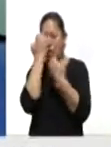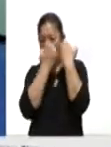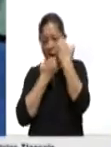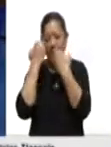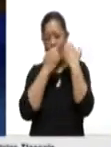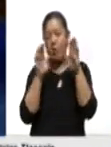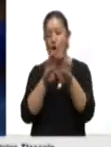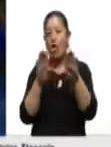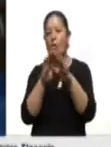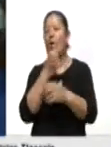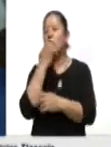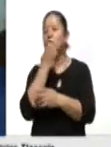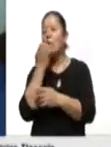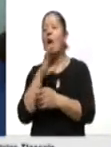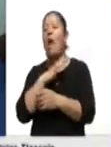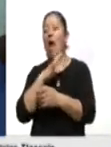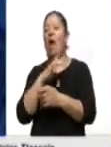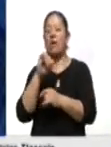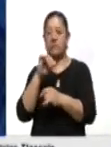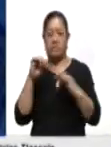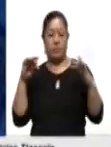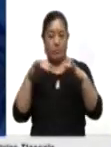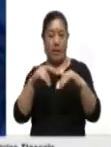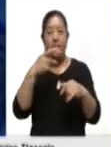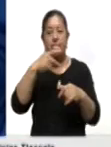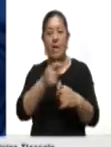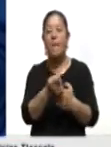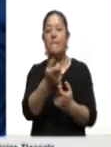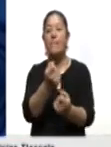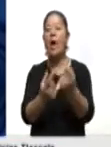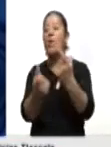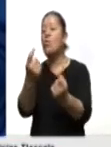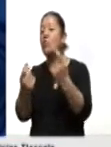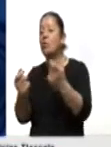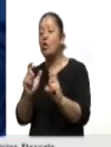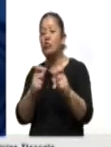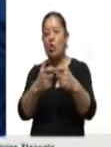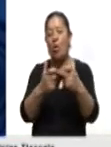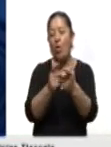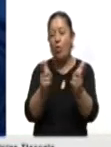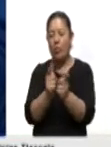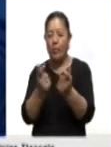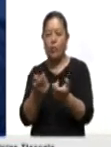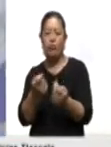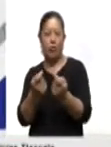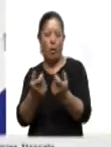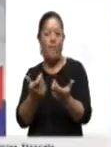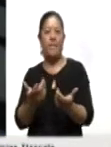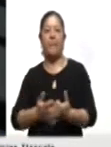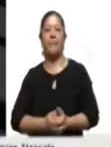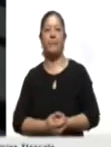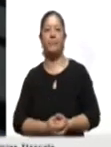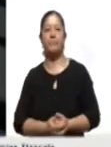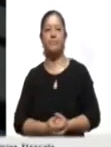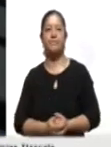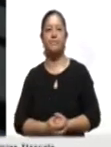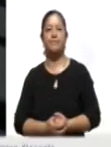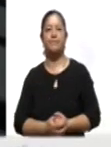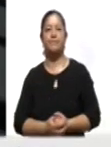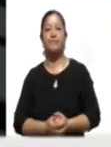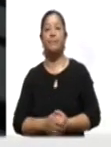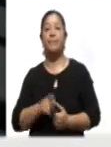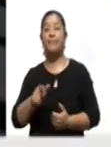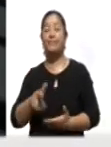clases van a ser semipresenciales, a fin de redefinir la estrategia con los educadores que ya están en los planteles. Un lote de